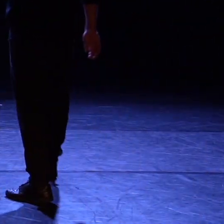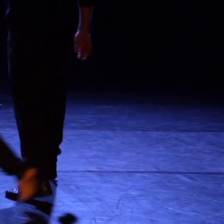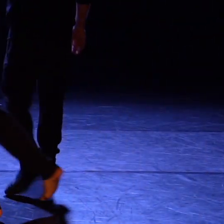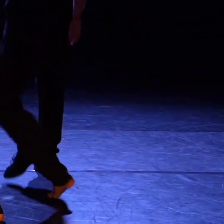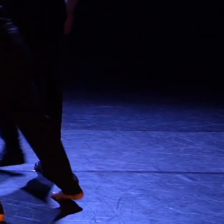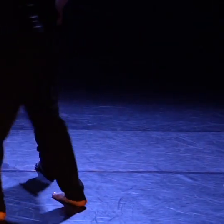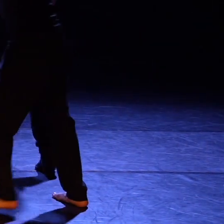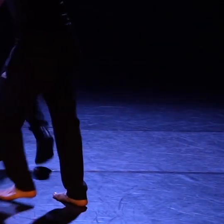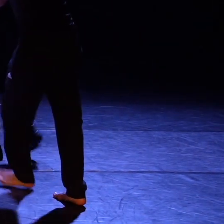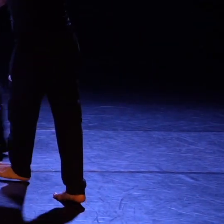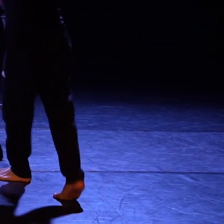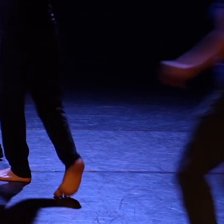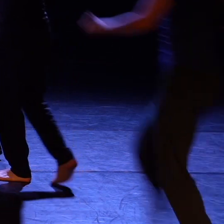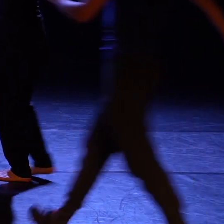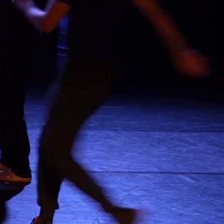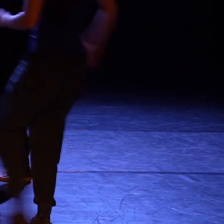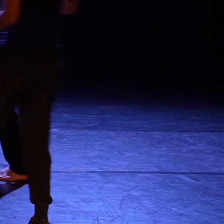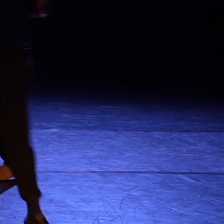No, no,